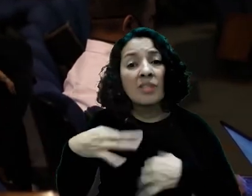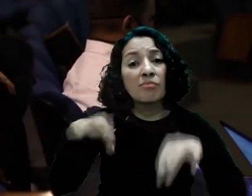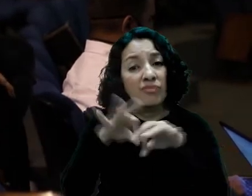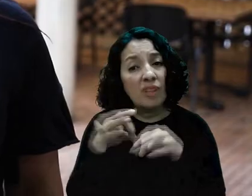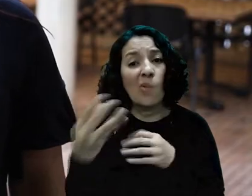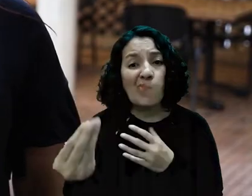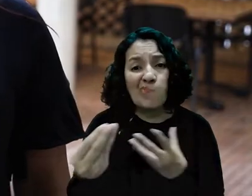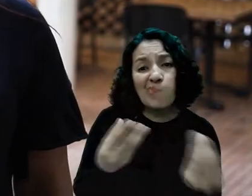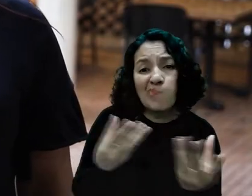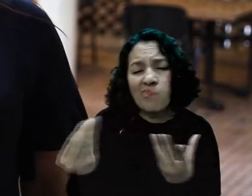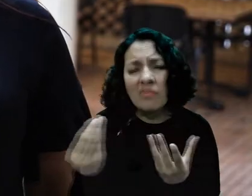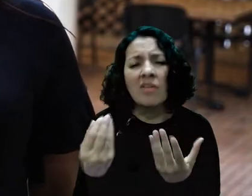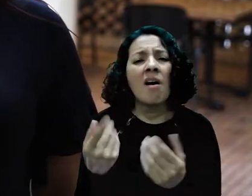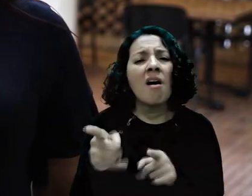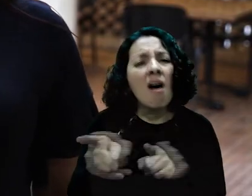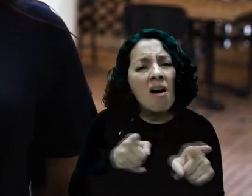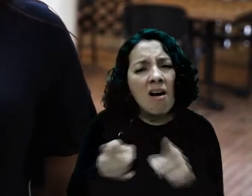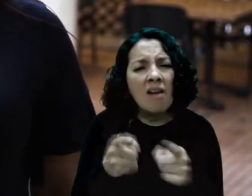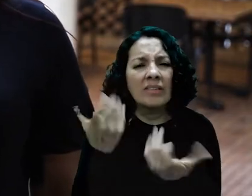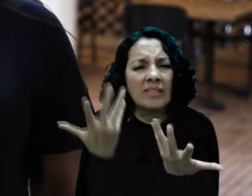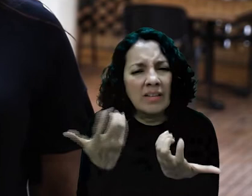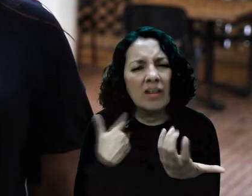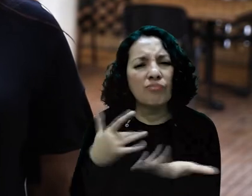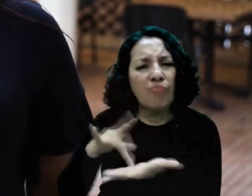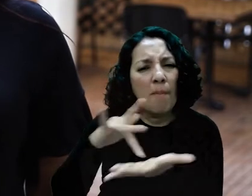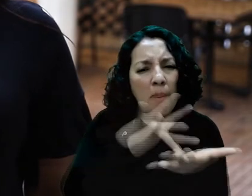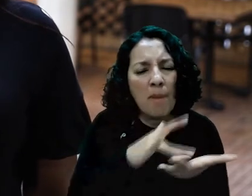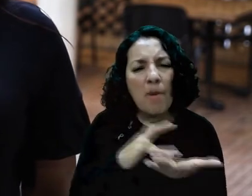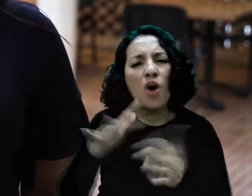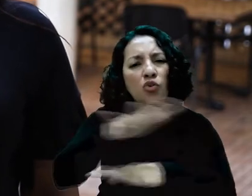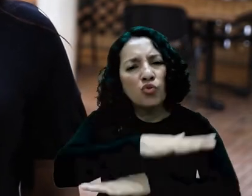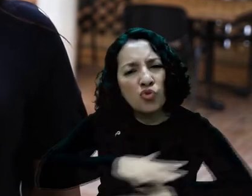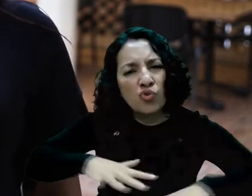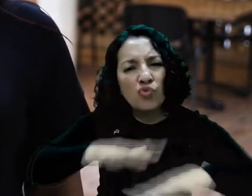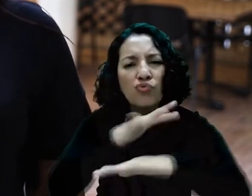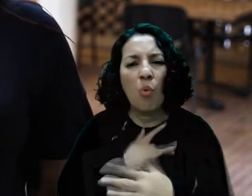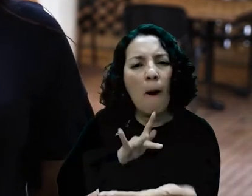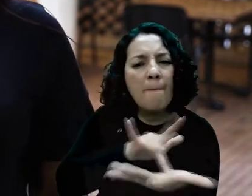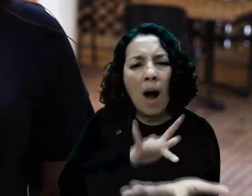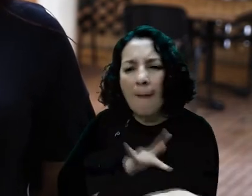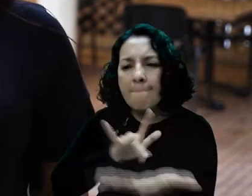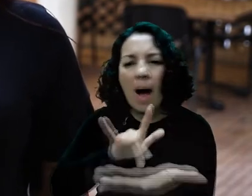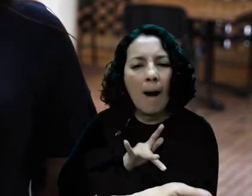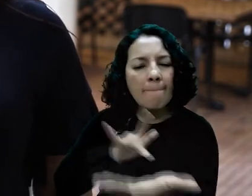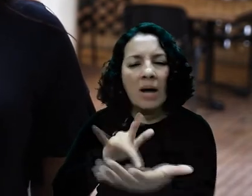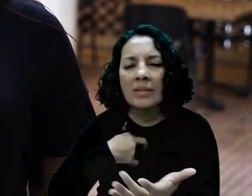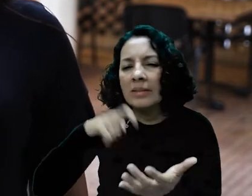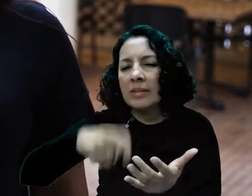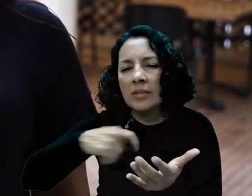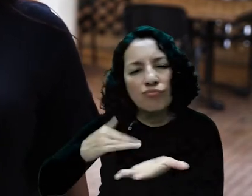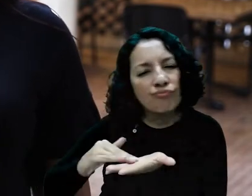esta población, de que queremos participar, queremos estar en todos los espacios de ciudad, pero que para ellos se necesita